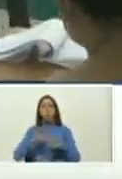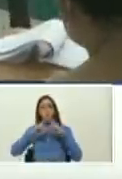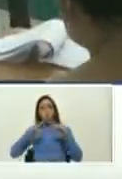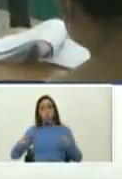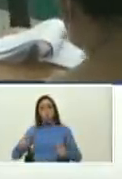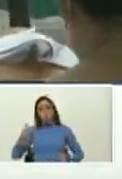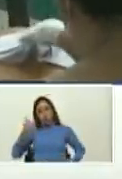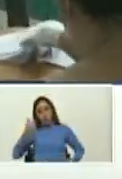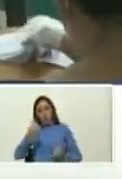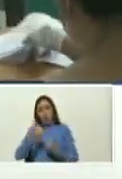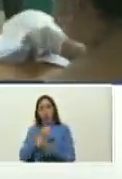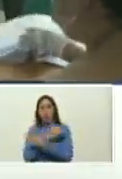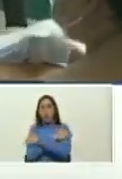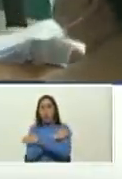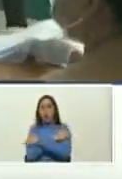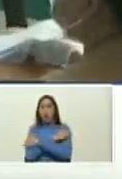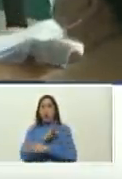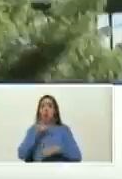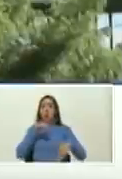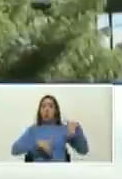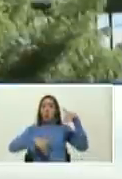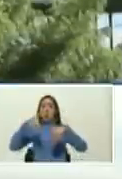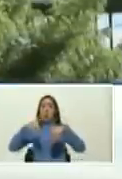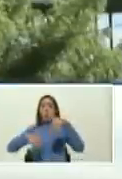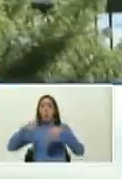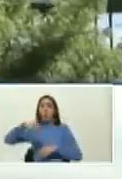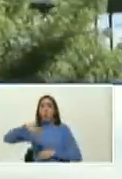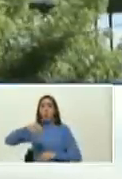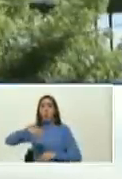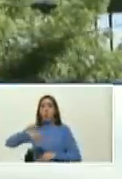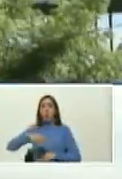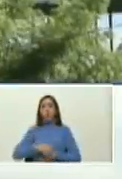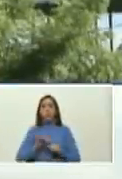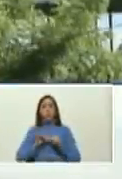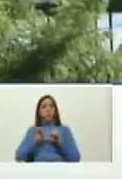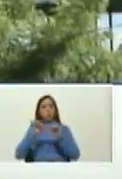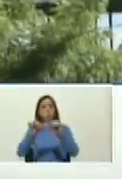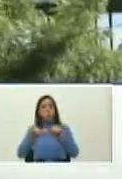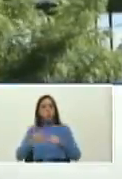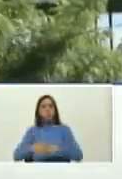felicitaciones Nicaragua por sus elecciones sigamos adelante